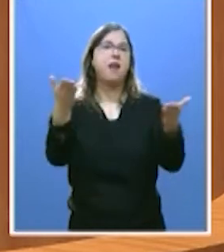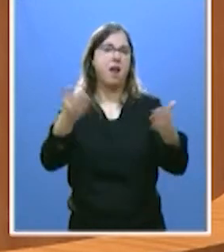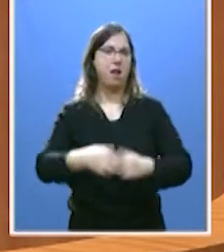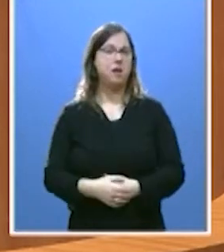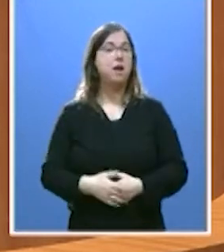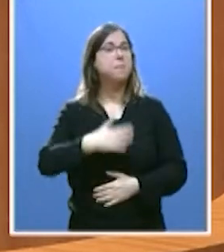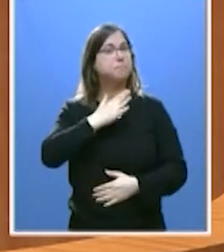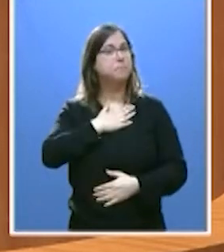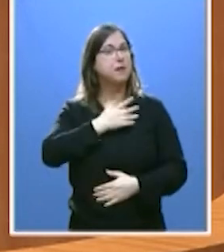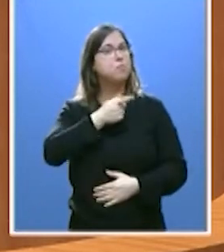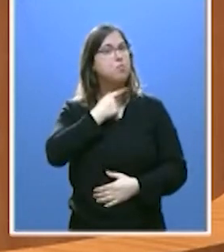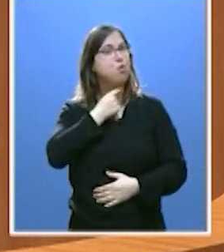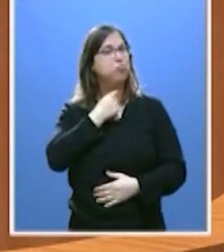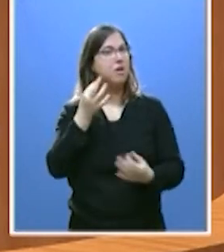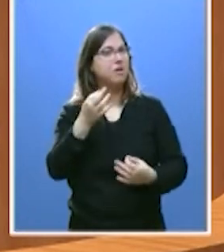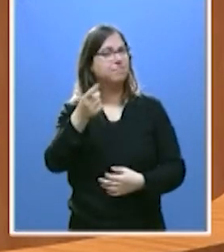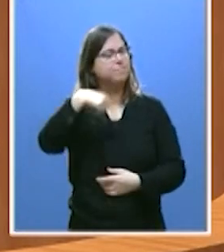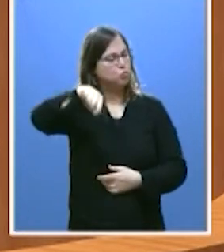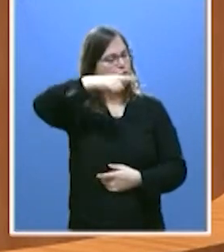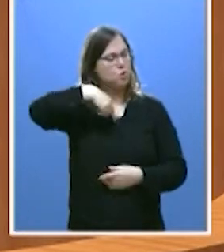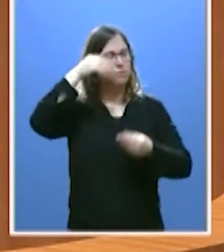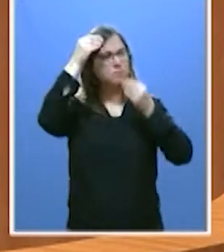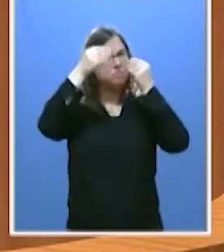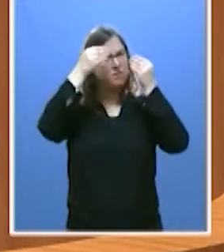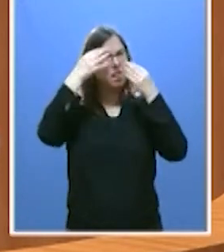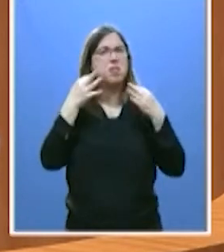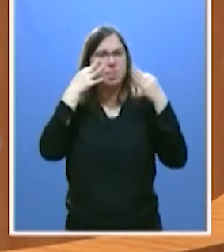A mí me gustaría que pensásemos, de verdad,